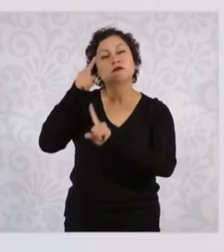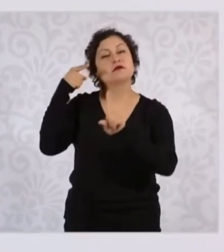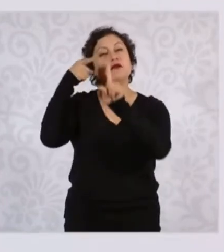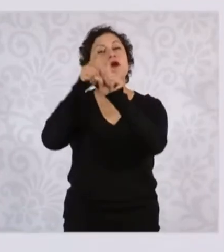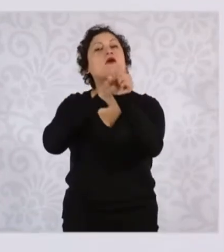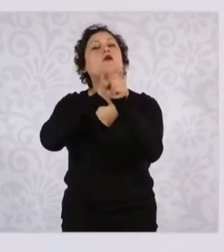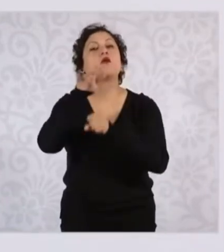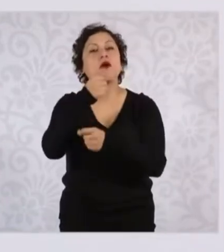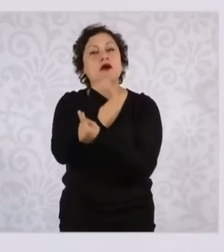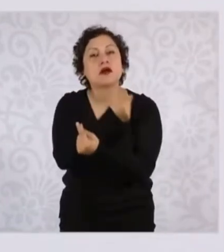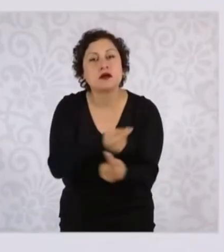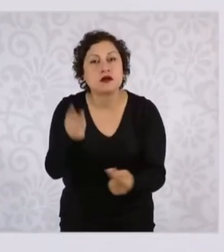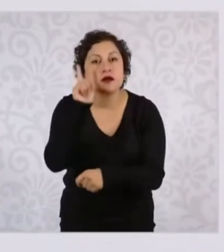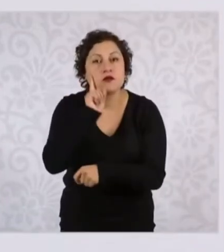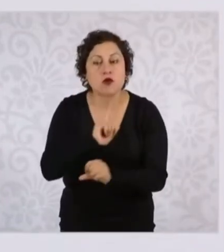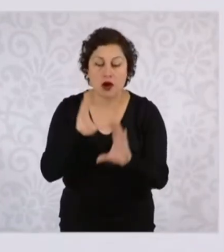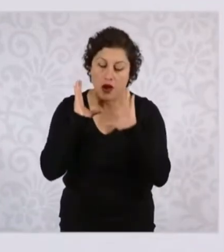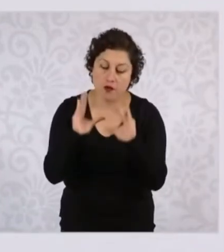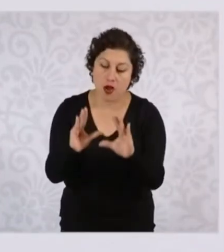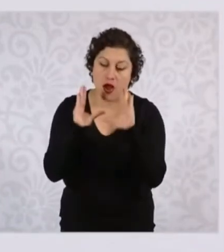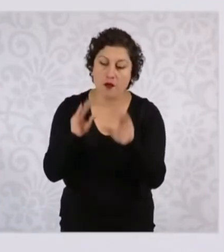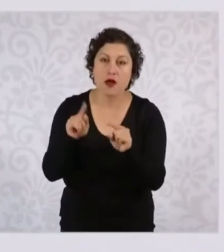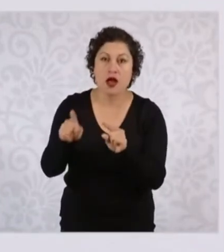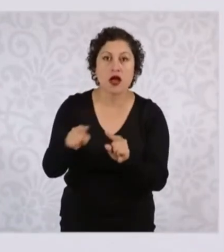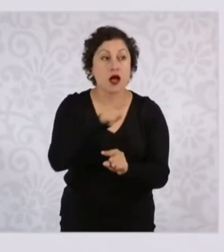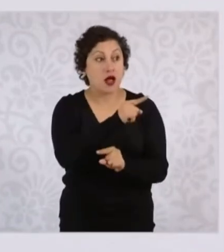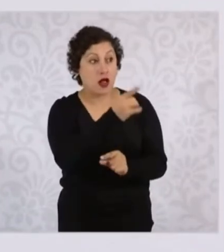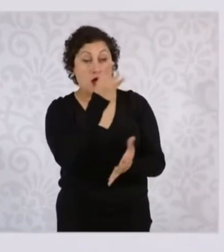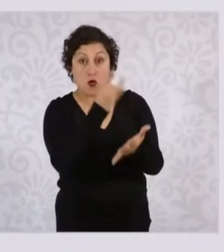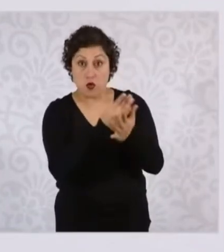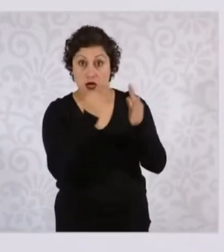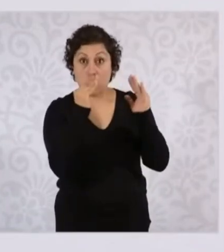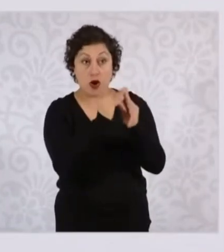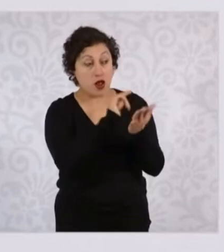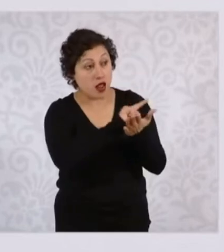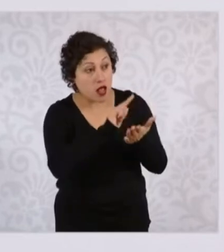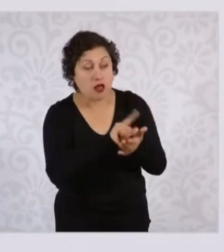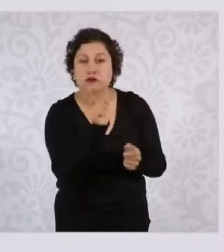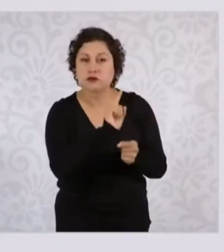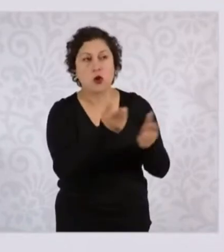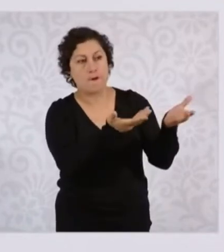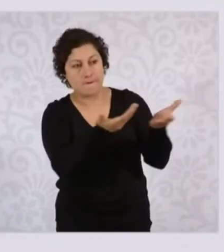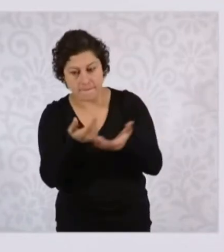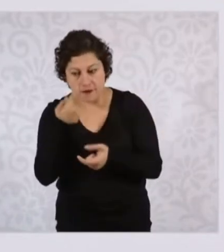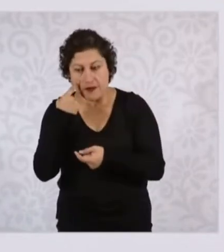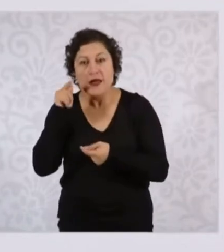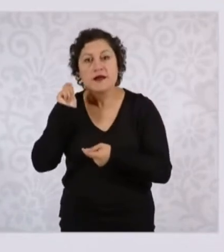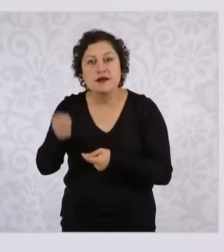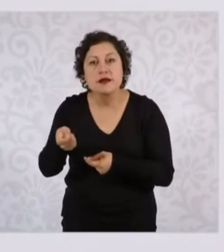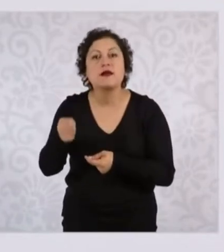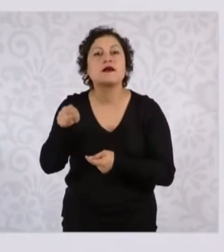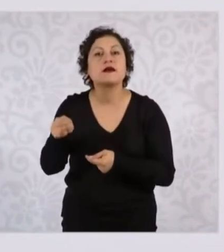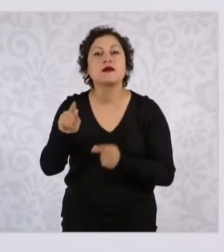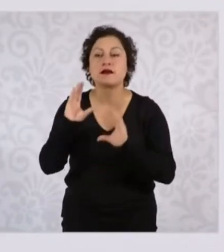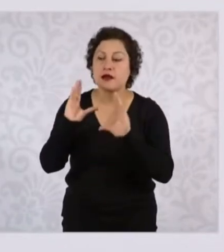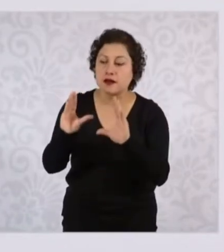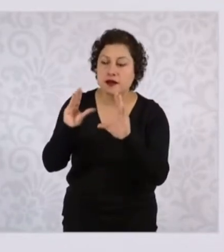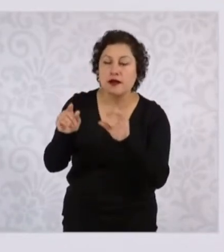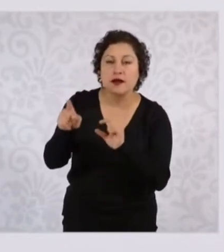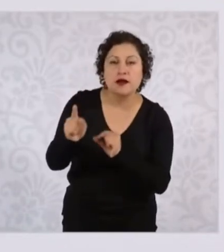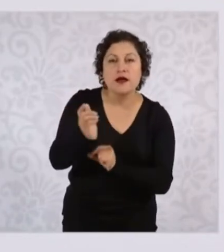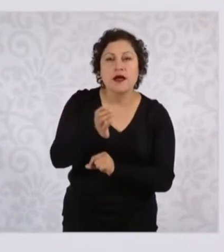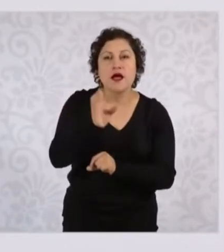como el alma del hogar, sino que fueran mujeres curiosas por la ciencia y la razón.